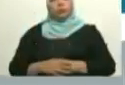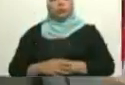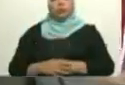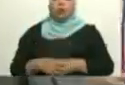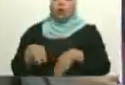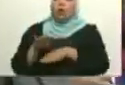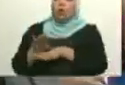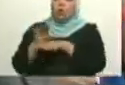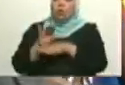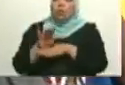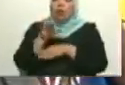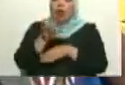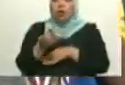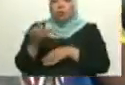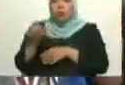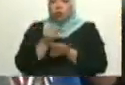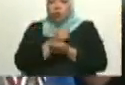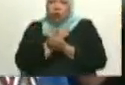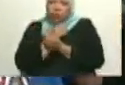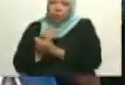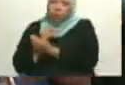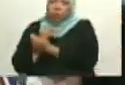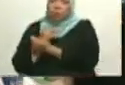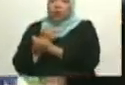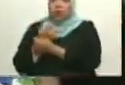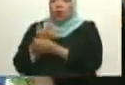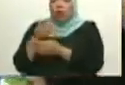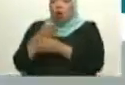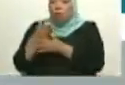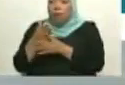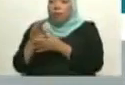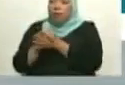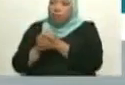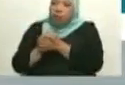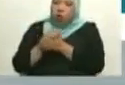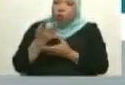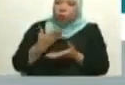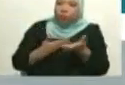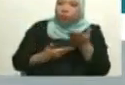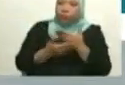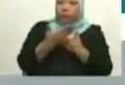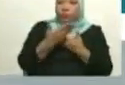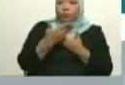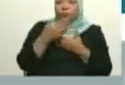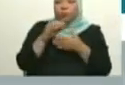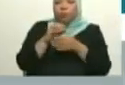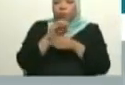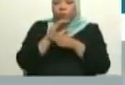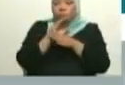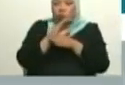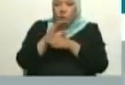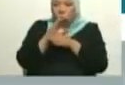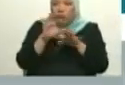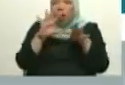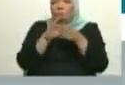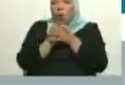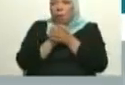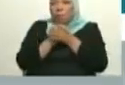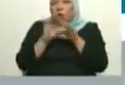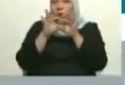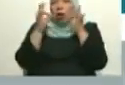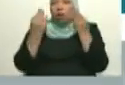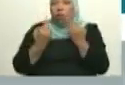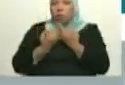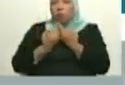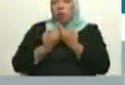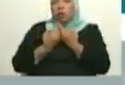cuidar el amor, cuidar la paz, cuidar la convivencia, construir